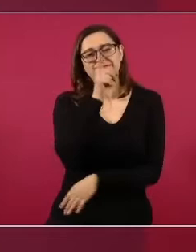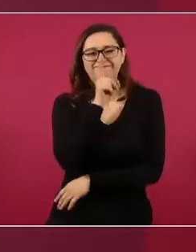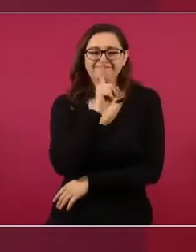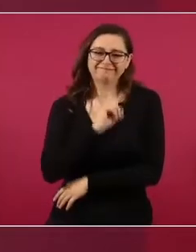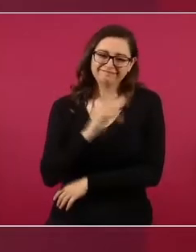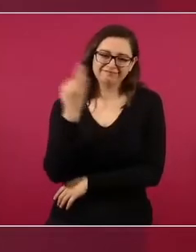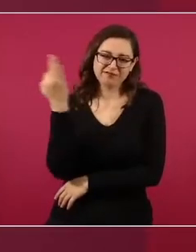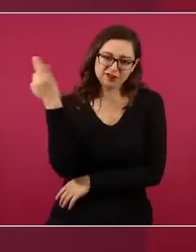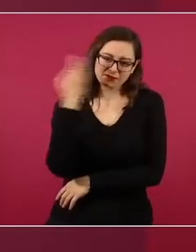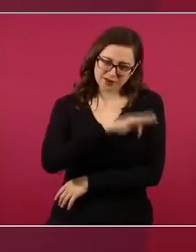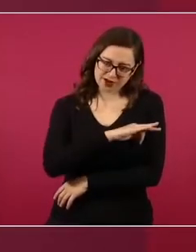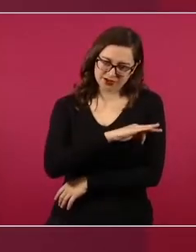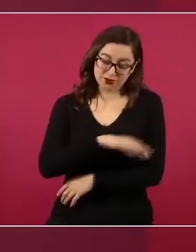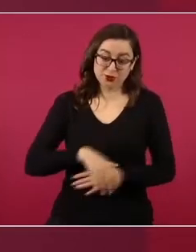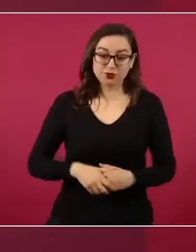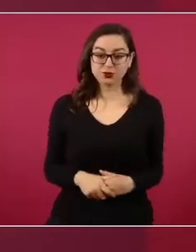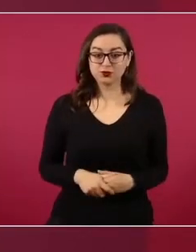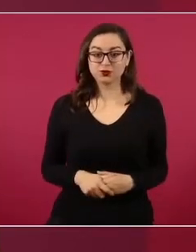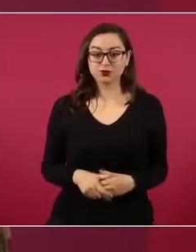la siguiente.